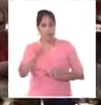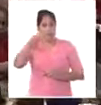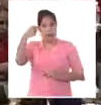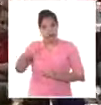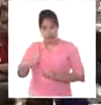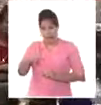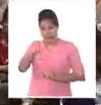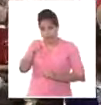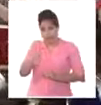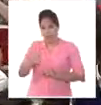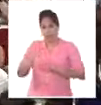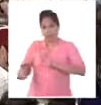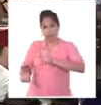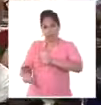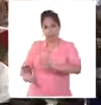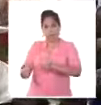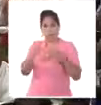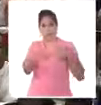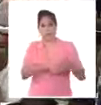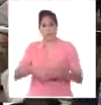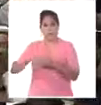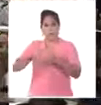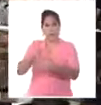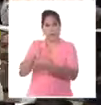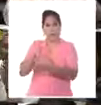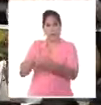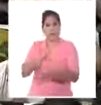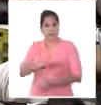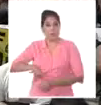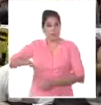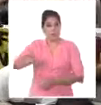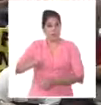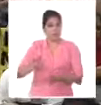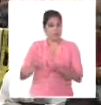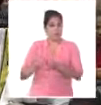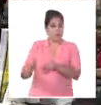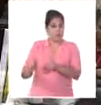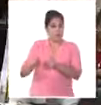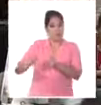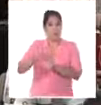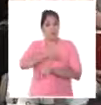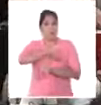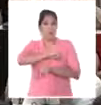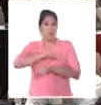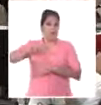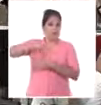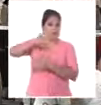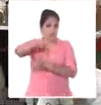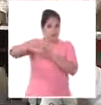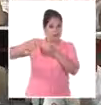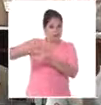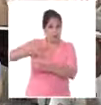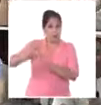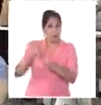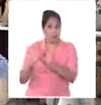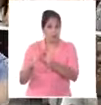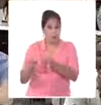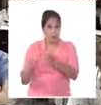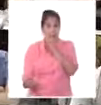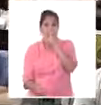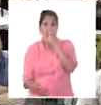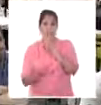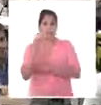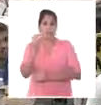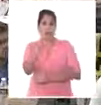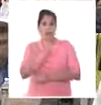hegemónica e injerencista que desprecia a los pueblos latinoamericanos y caribeños se fundó